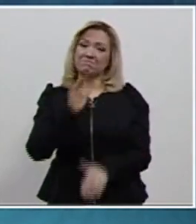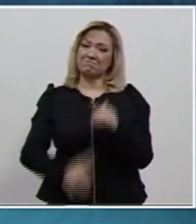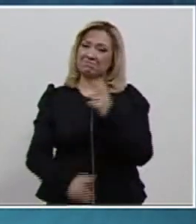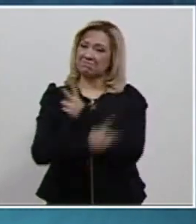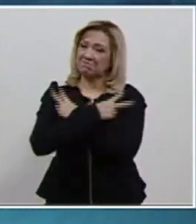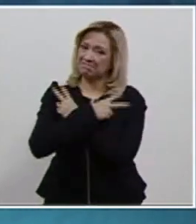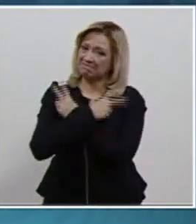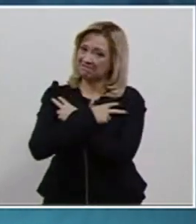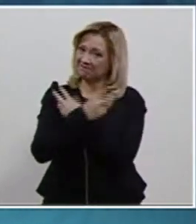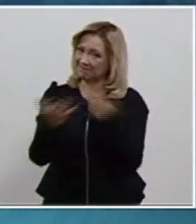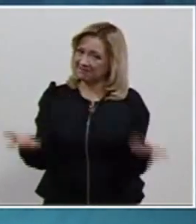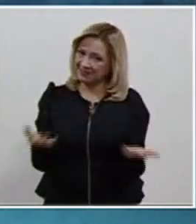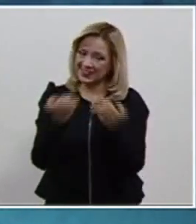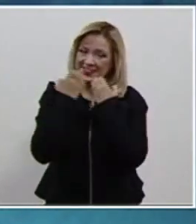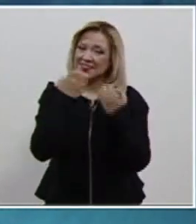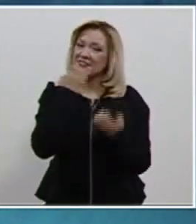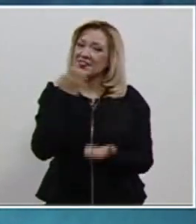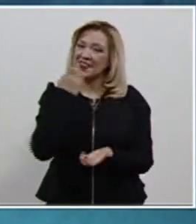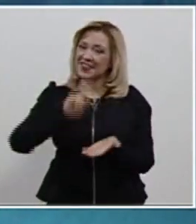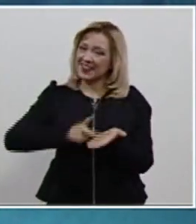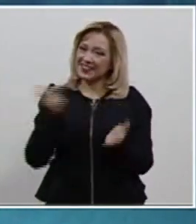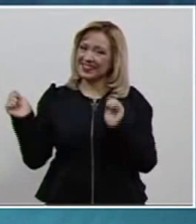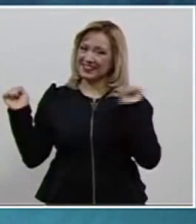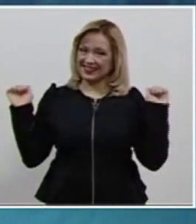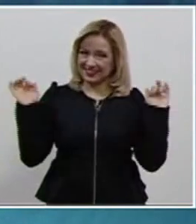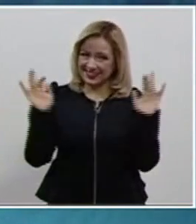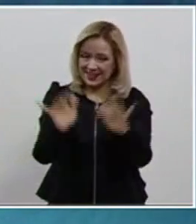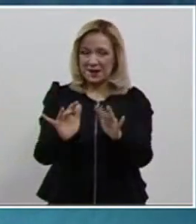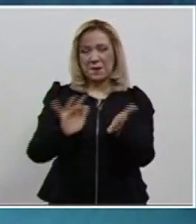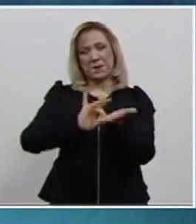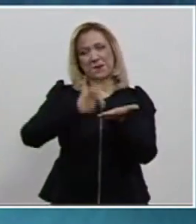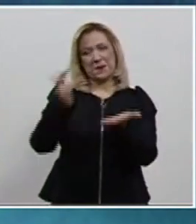de año. Gracias por su preferencia, acompáñenos.